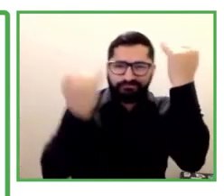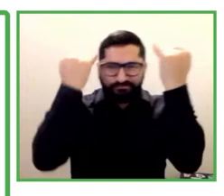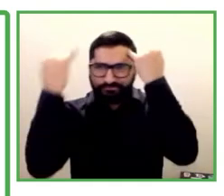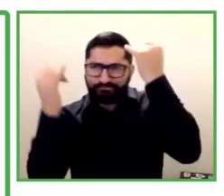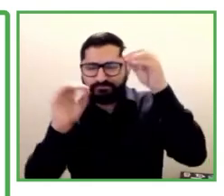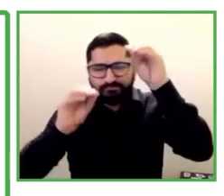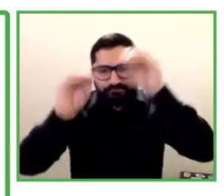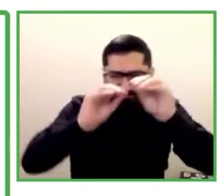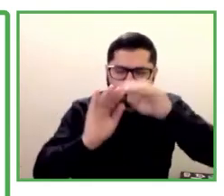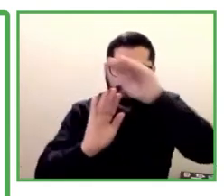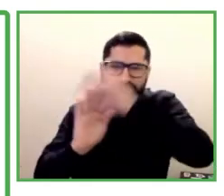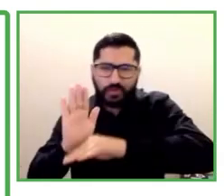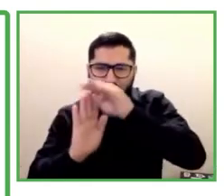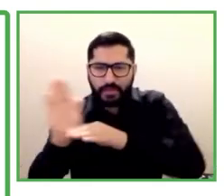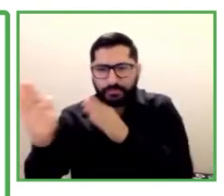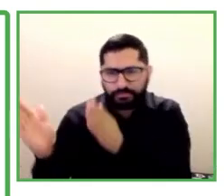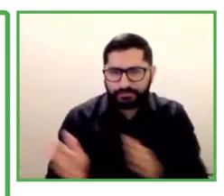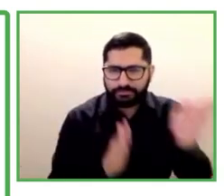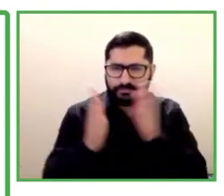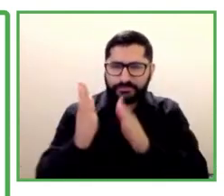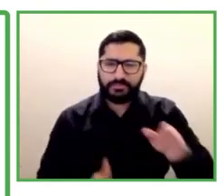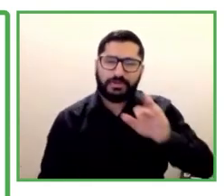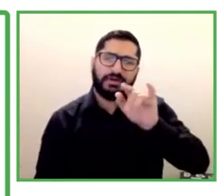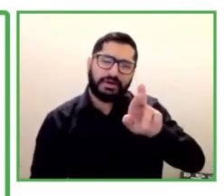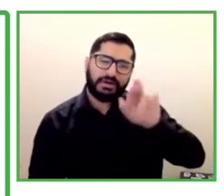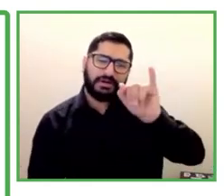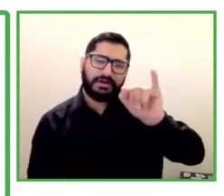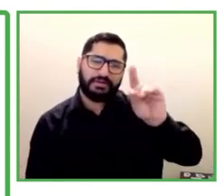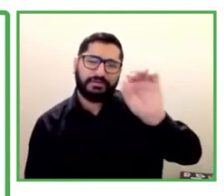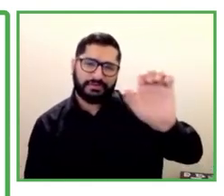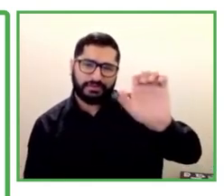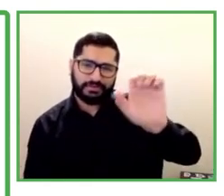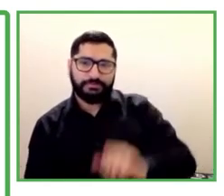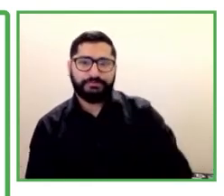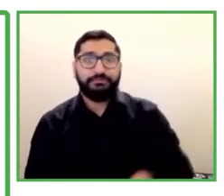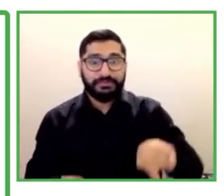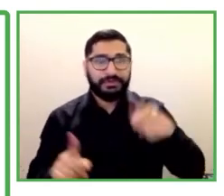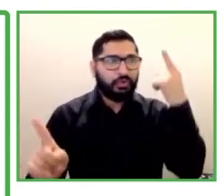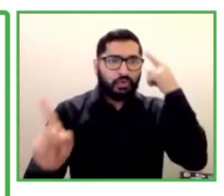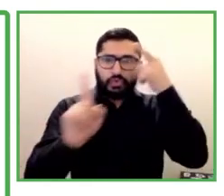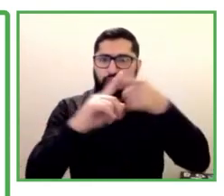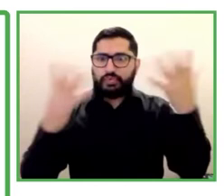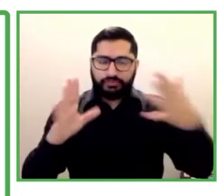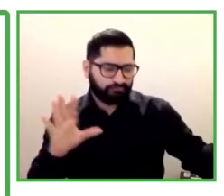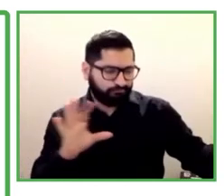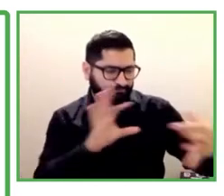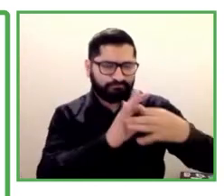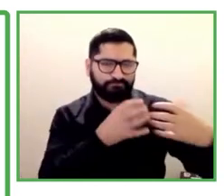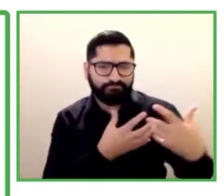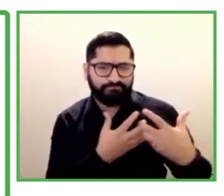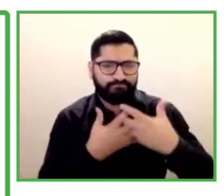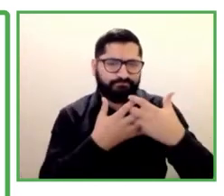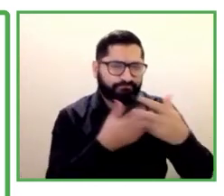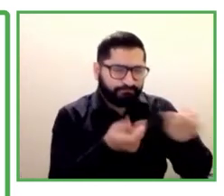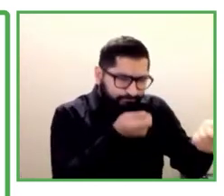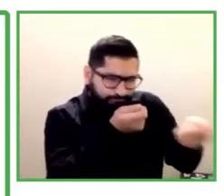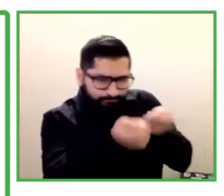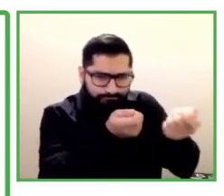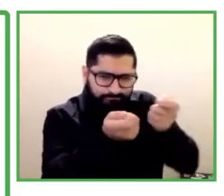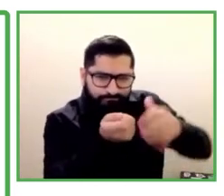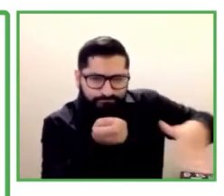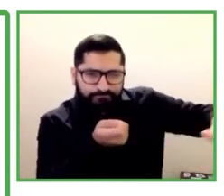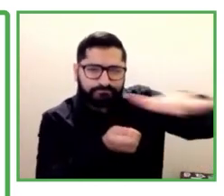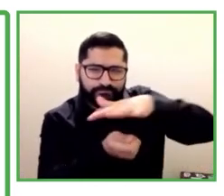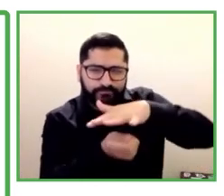Estaba, por supuesto, integrado con los mercados y sus requerimientos que cambian rápidamente. Tuvimos que volver a los principios iniciales y reevaluar los